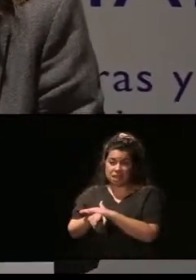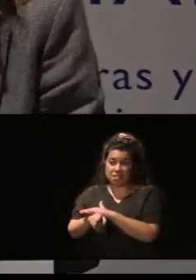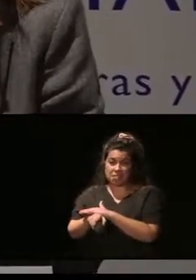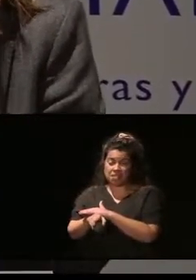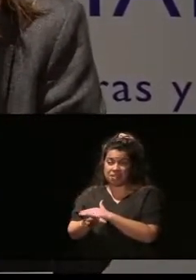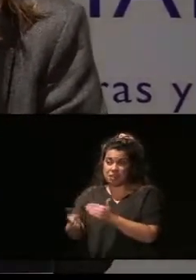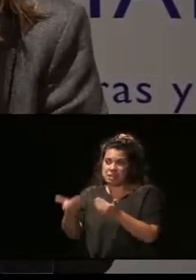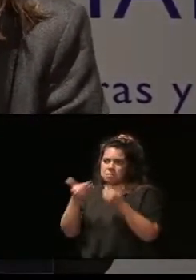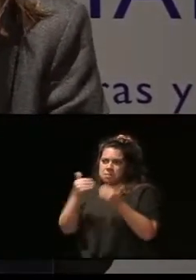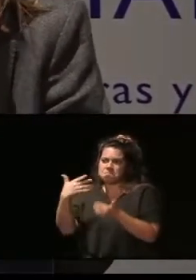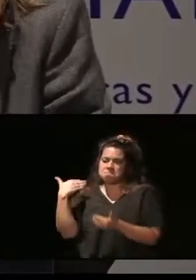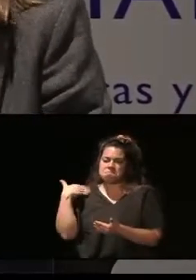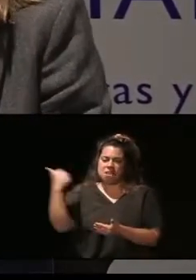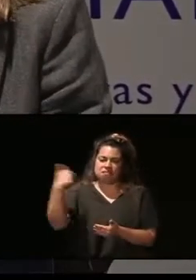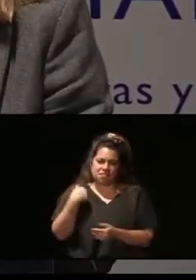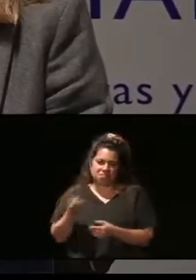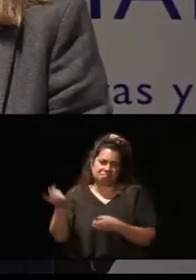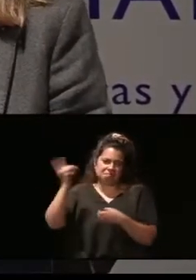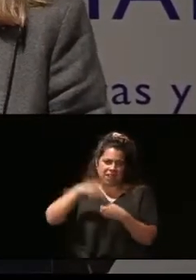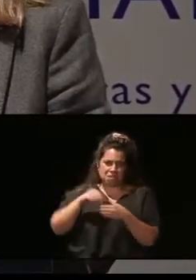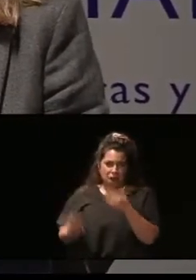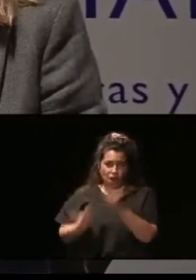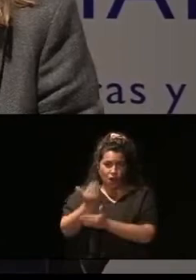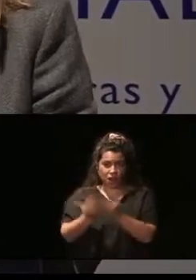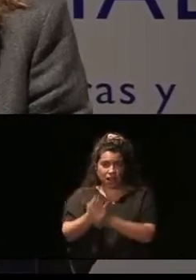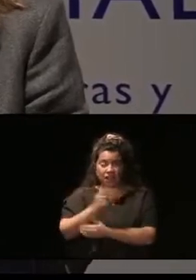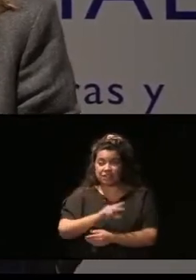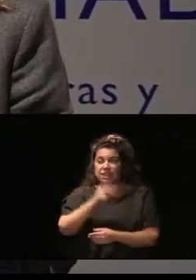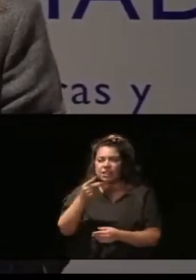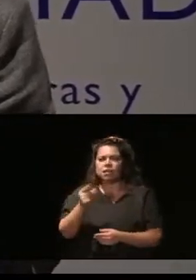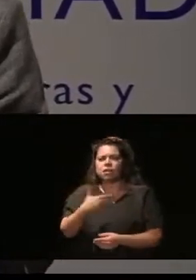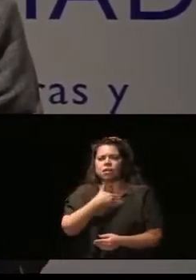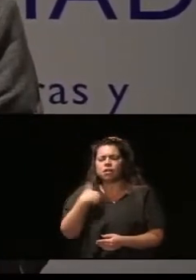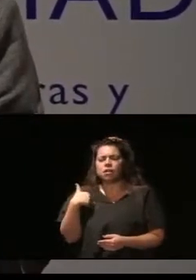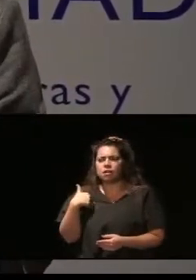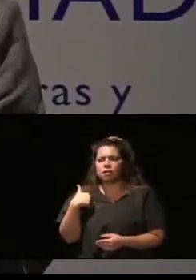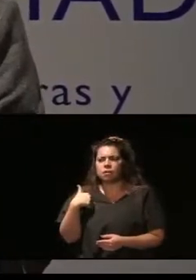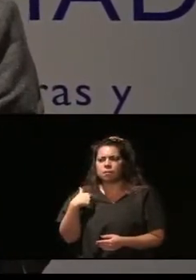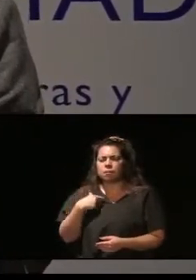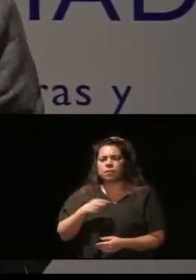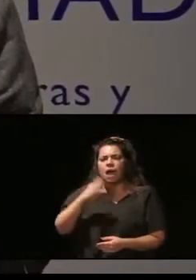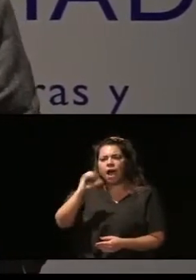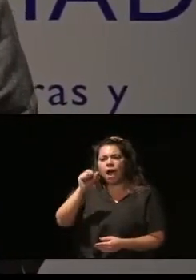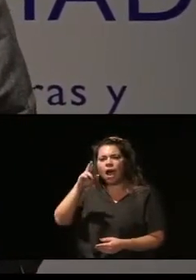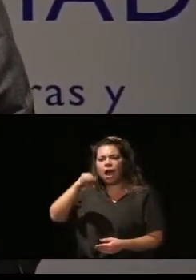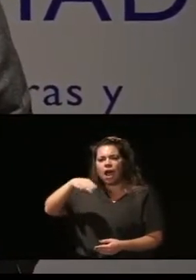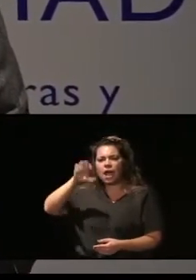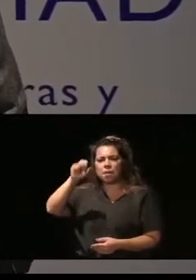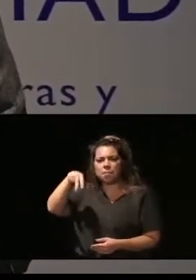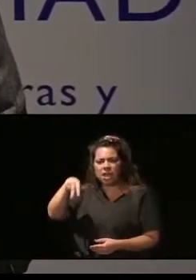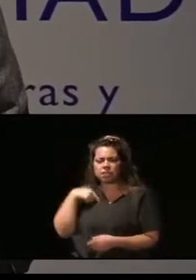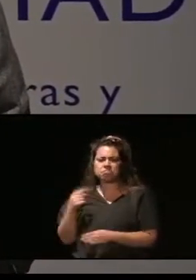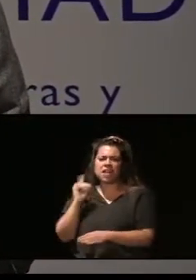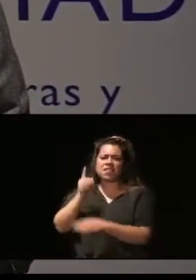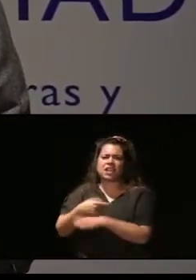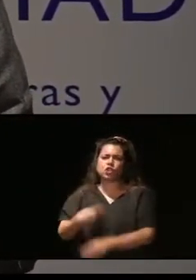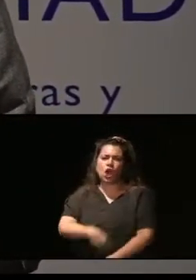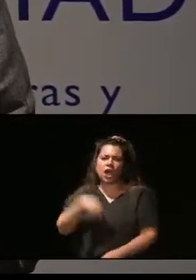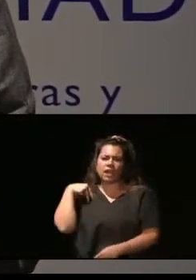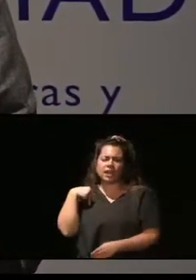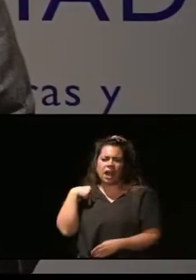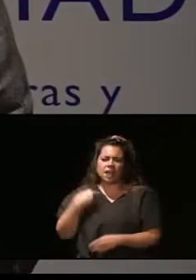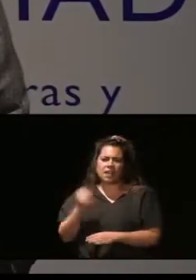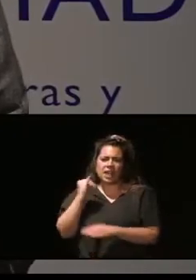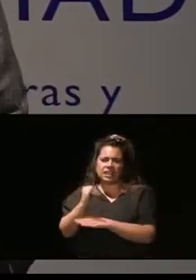para participar en estas jornadas. Y en segundo lugar, quería excusar la asistencia de Carmen Rebollo, directora general del Instituto Municipal